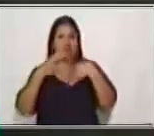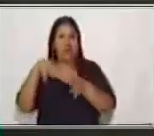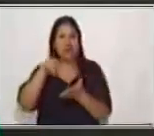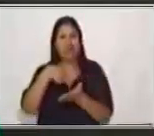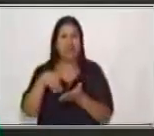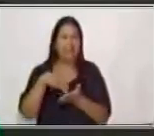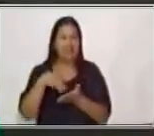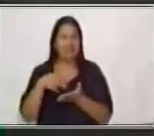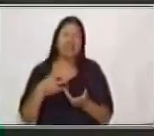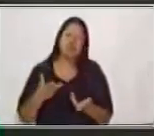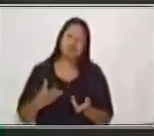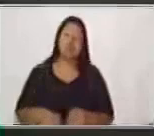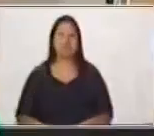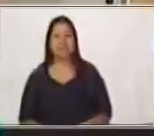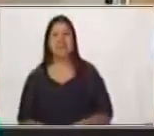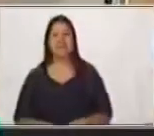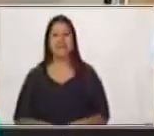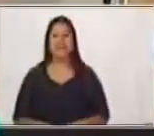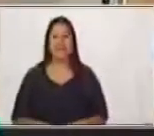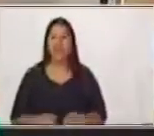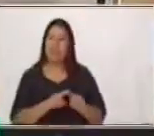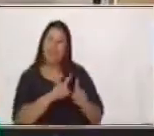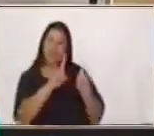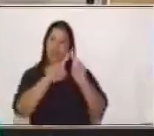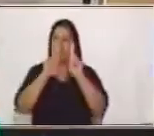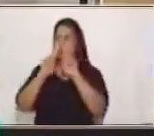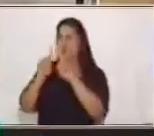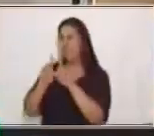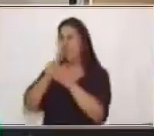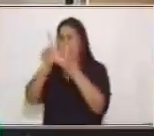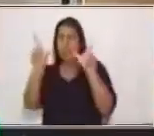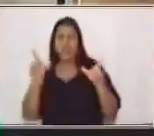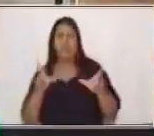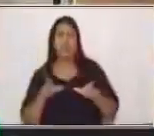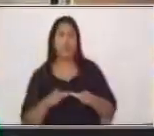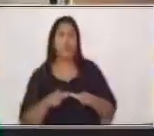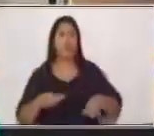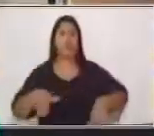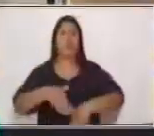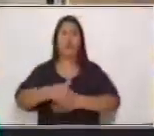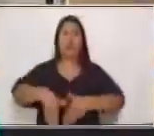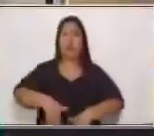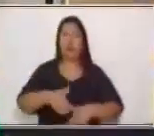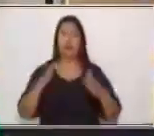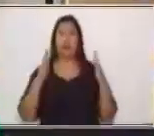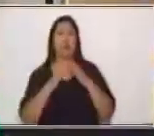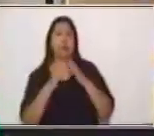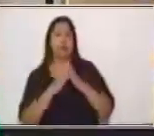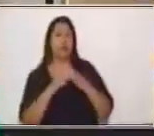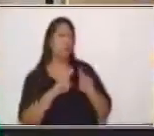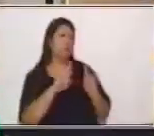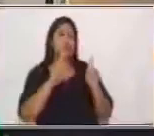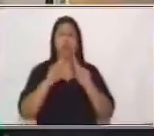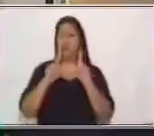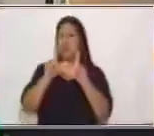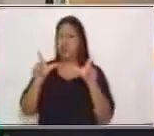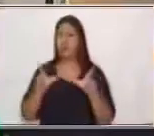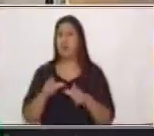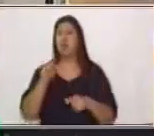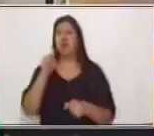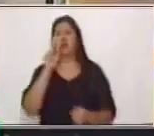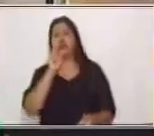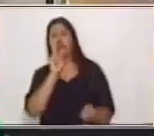muy bien entonces en diferentes partes en la calle, en casa, donde sea que tú vayas vas a ir encontrando